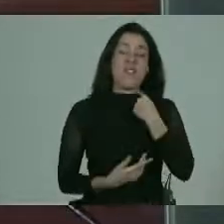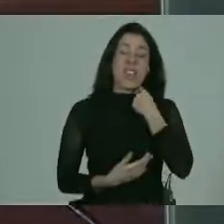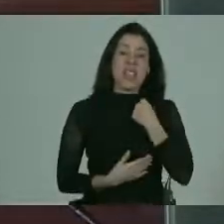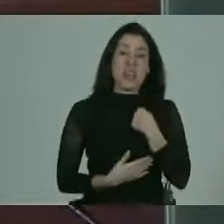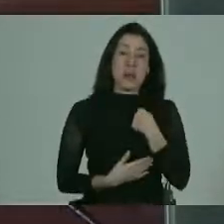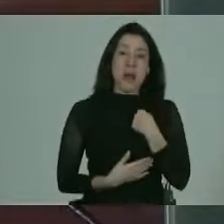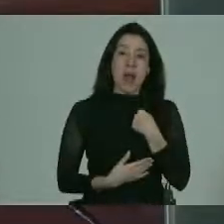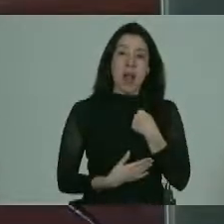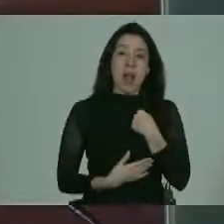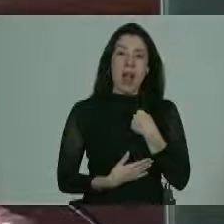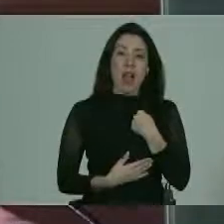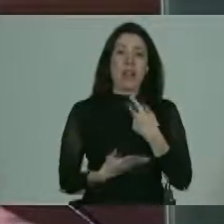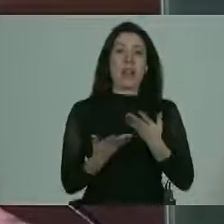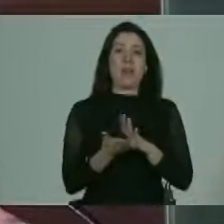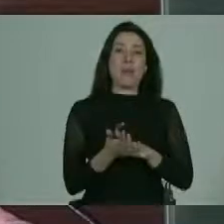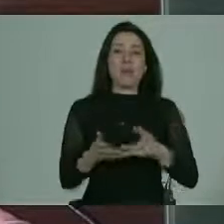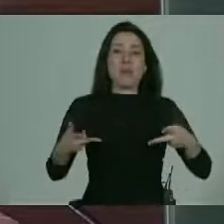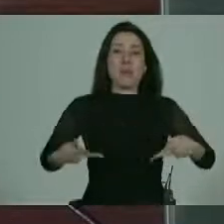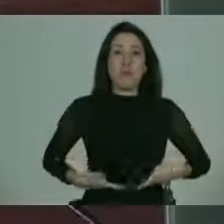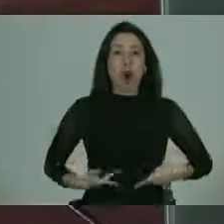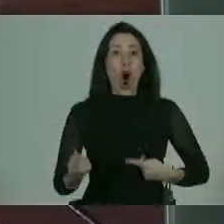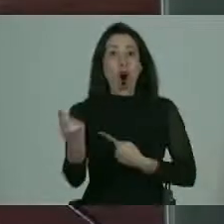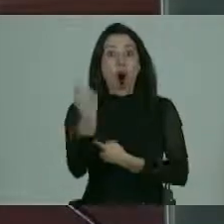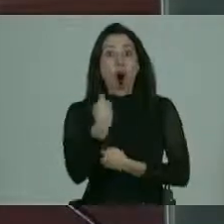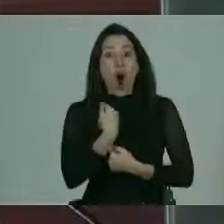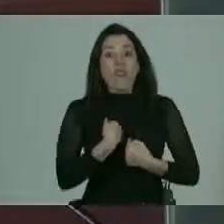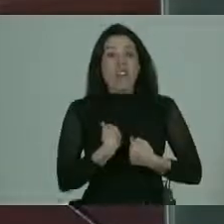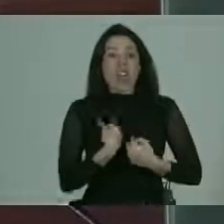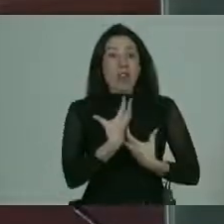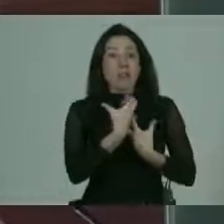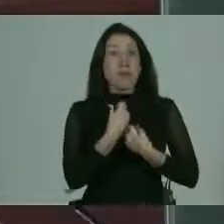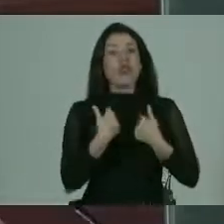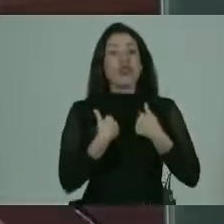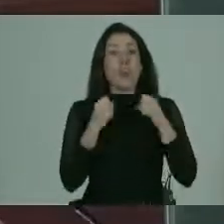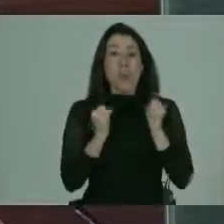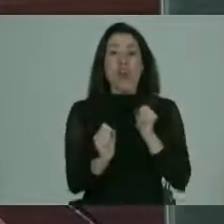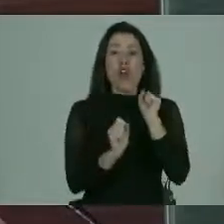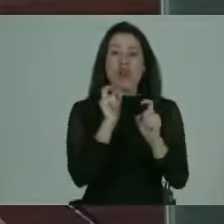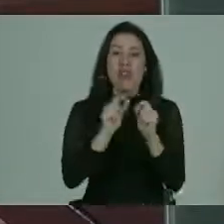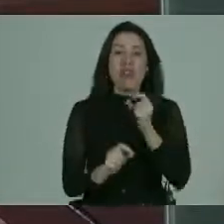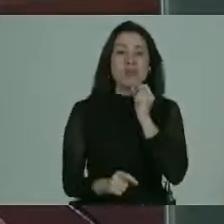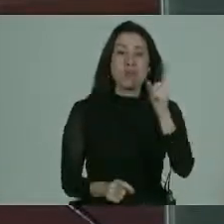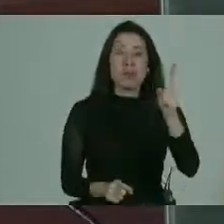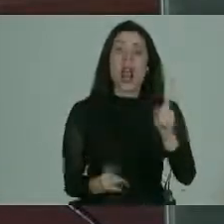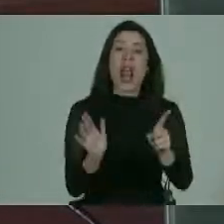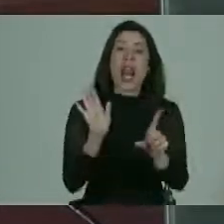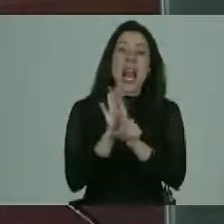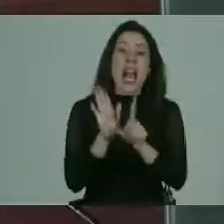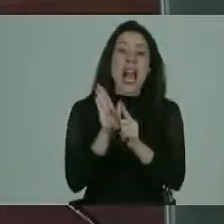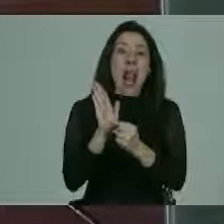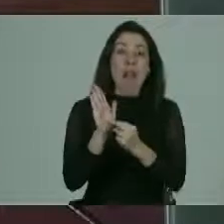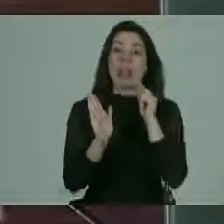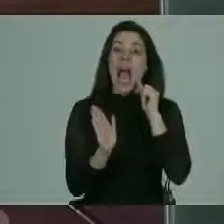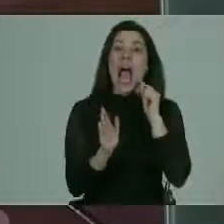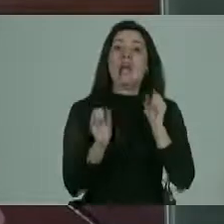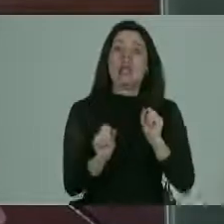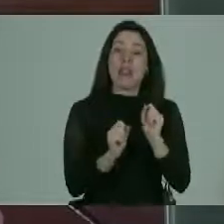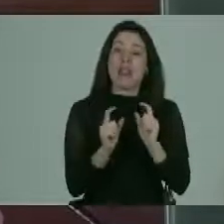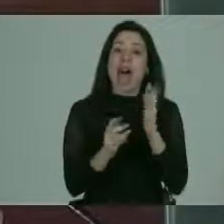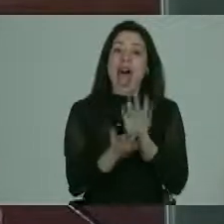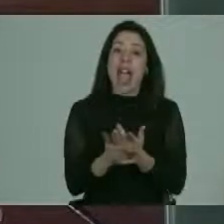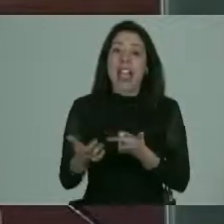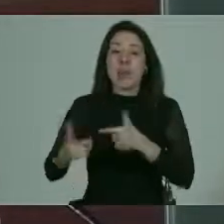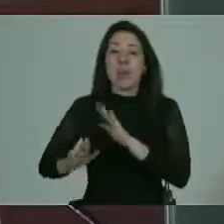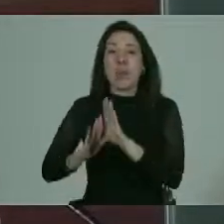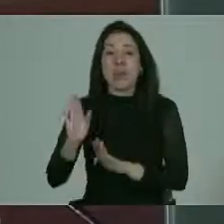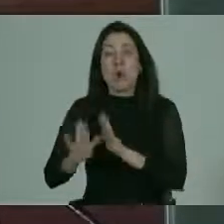como se decía antes de una esterilización forzada pueda defenderse que haya herramientas legales para defenderse que haya un espacio de